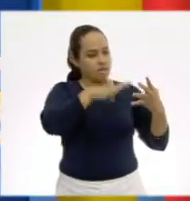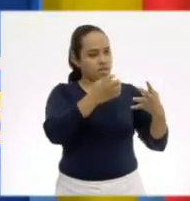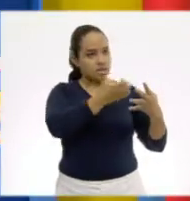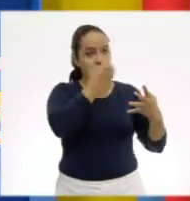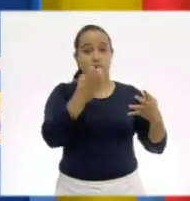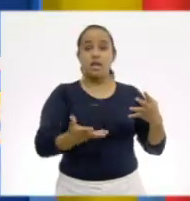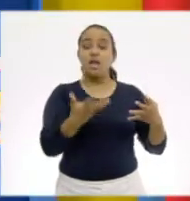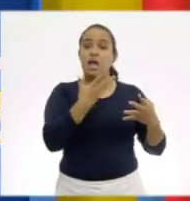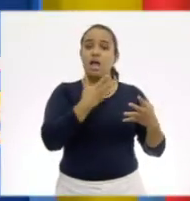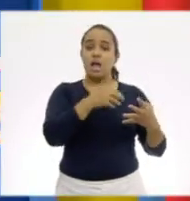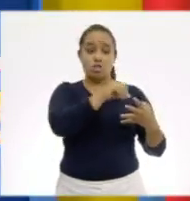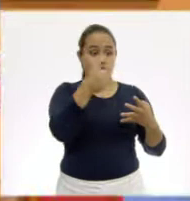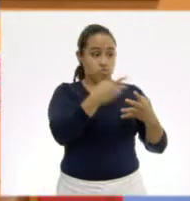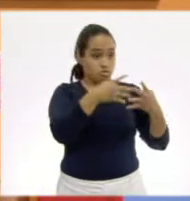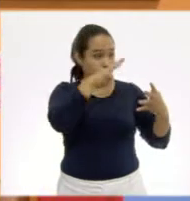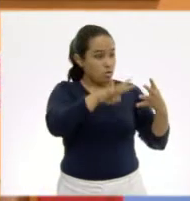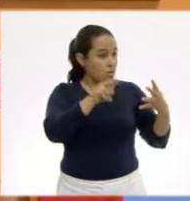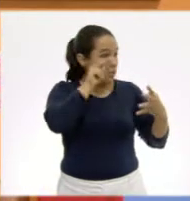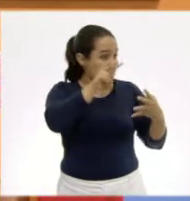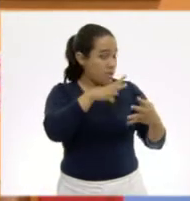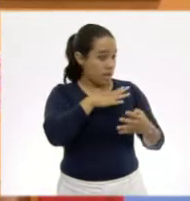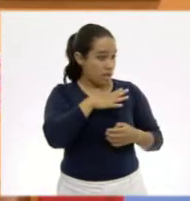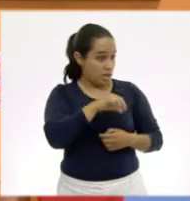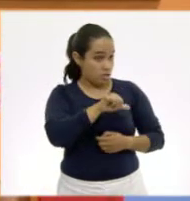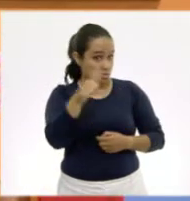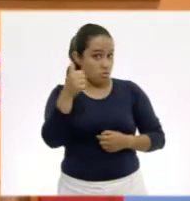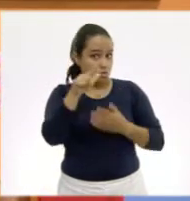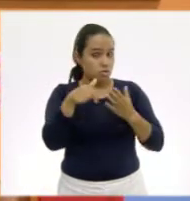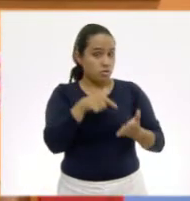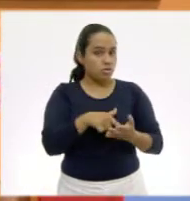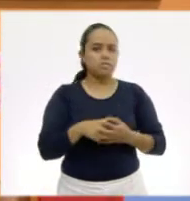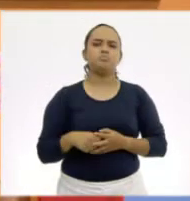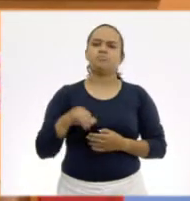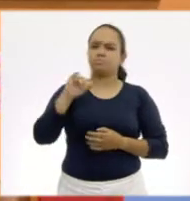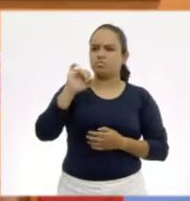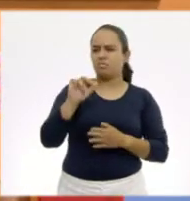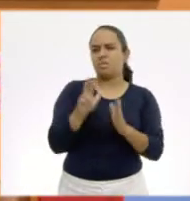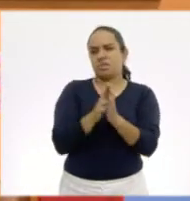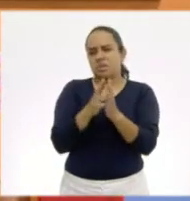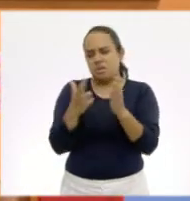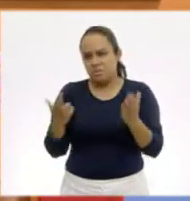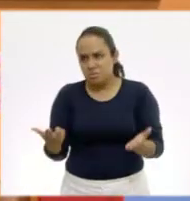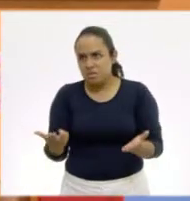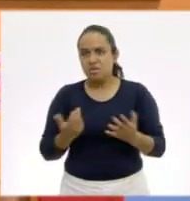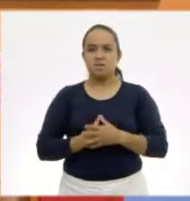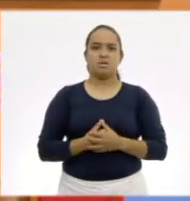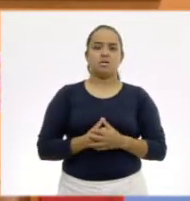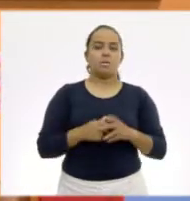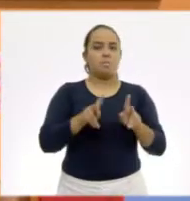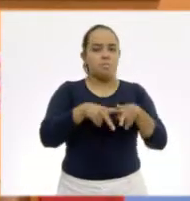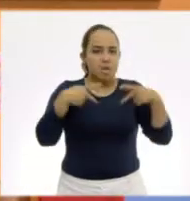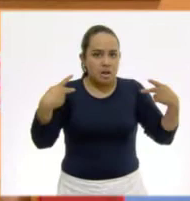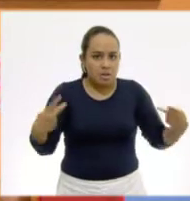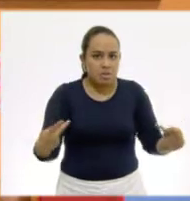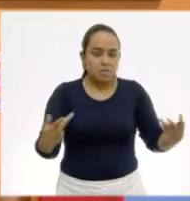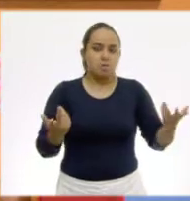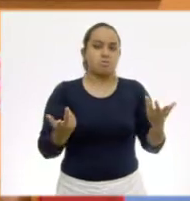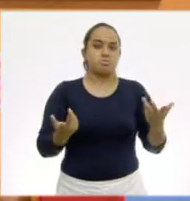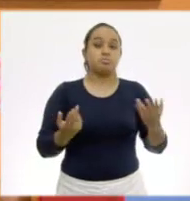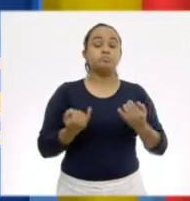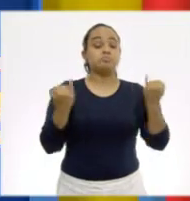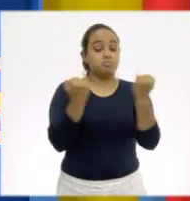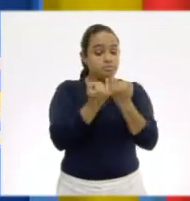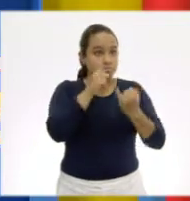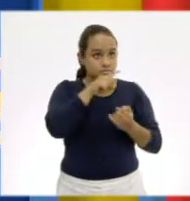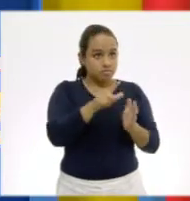¿Hay otro lugar donde hayas visto tablas? Pues, sí, en revistas, en periódicos y